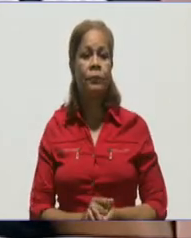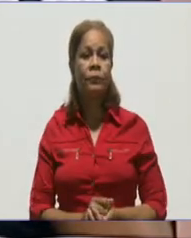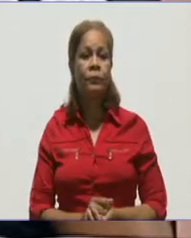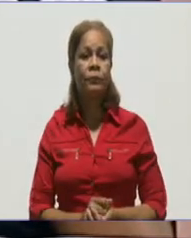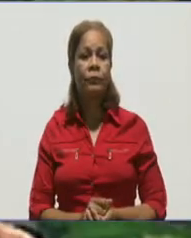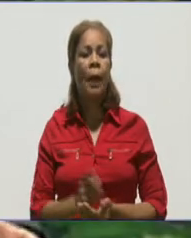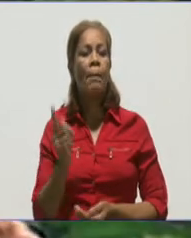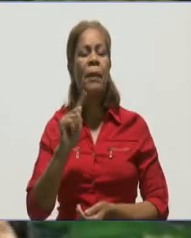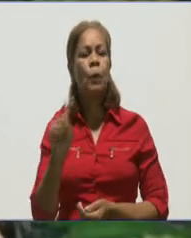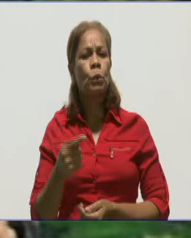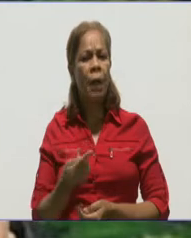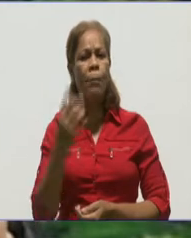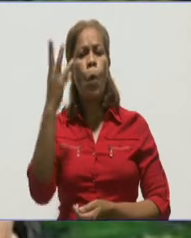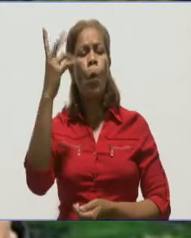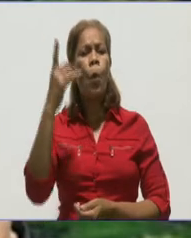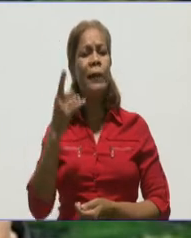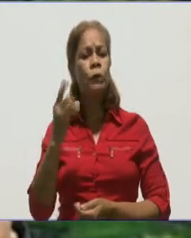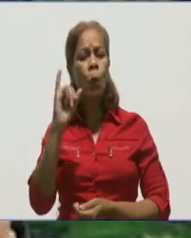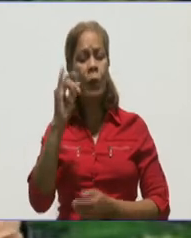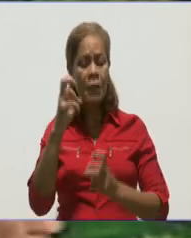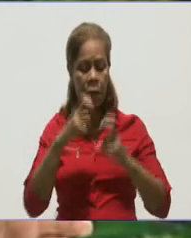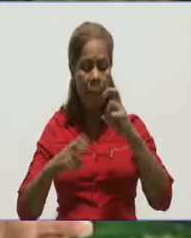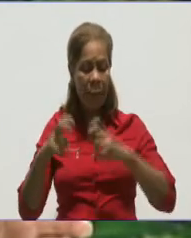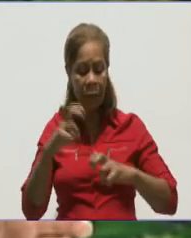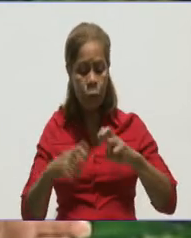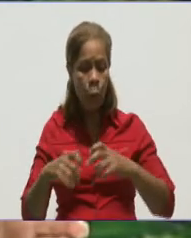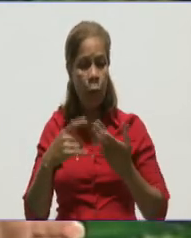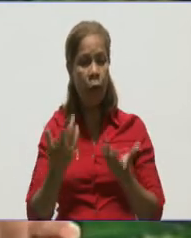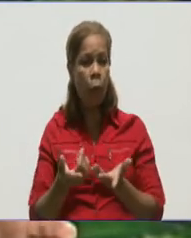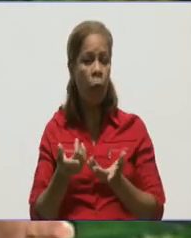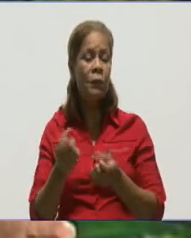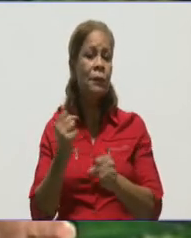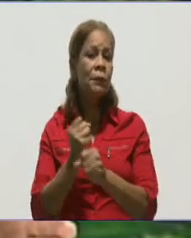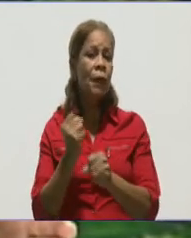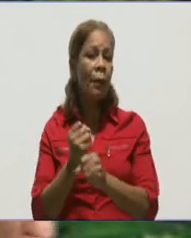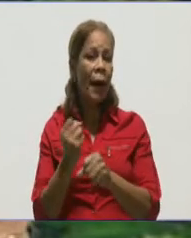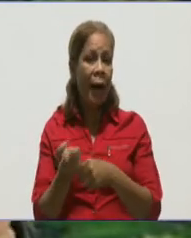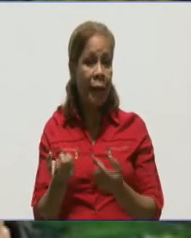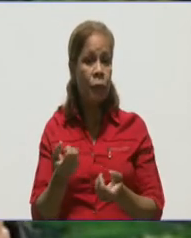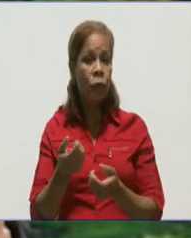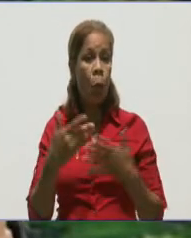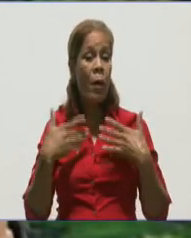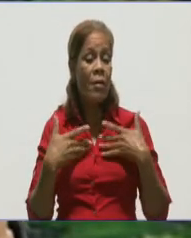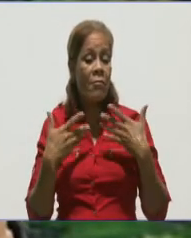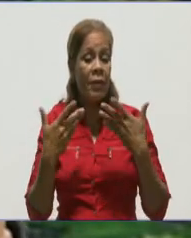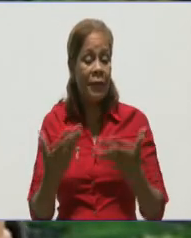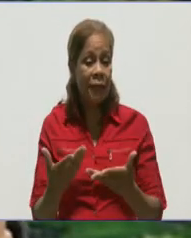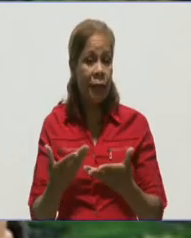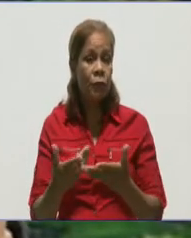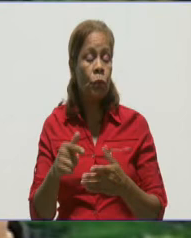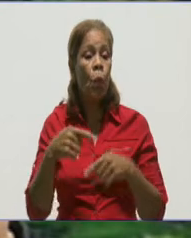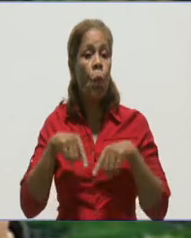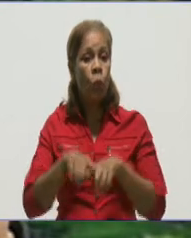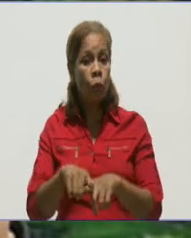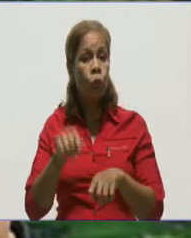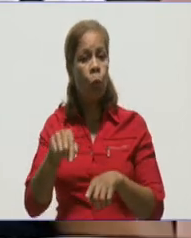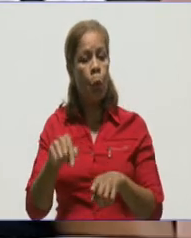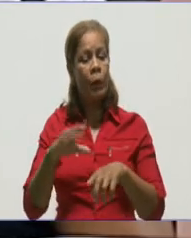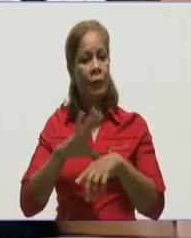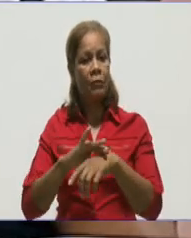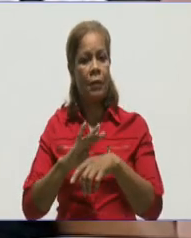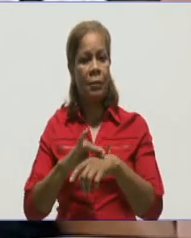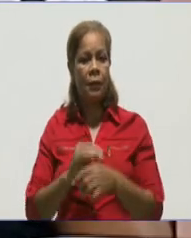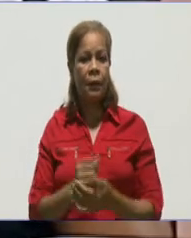¿cuántos inspectores hoy están en activo en la provincia o en el municipio de Bayamo enfrentando directamente a la COVID-19? En este momento,